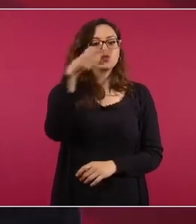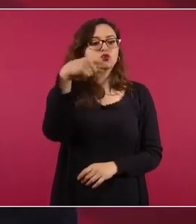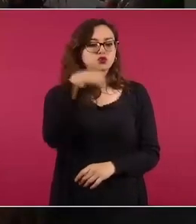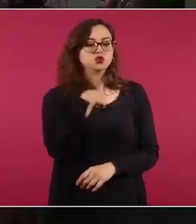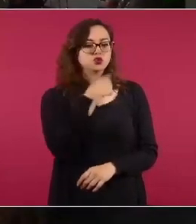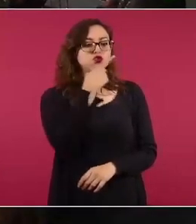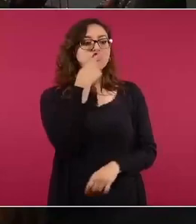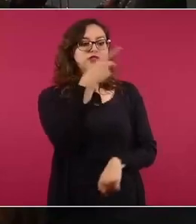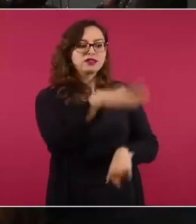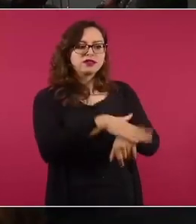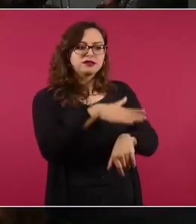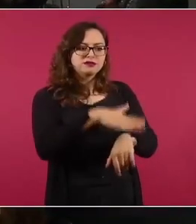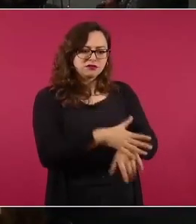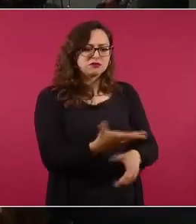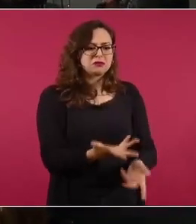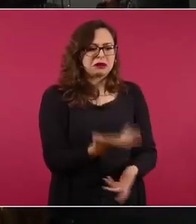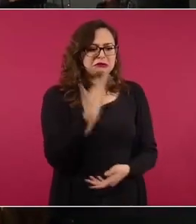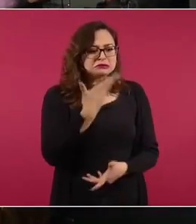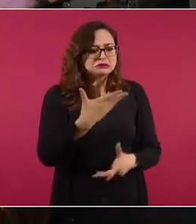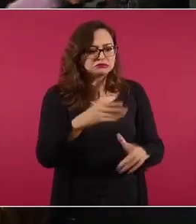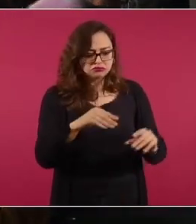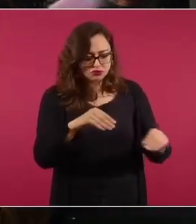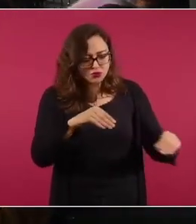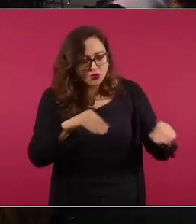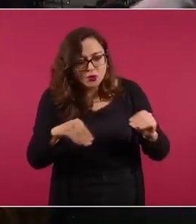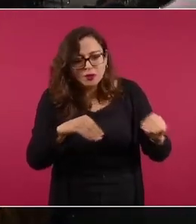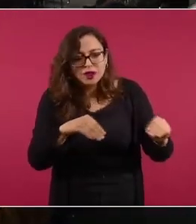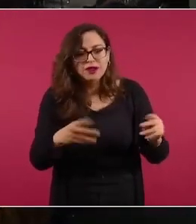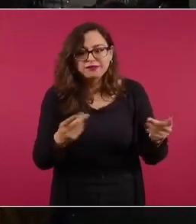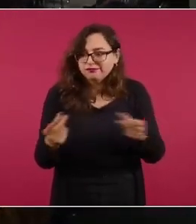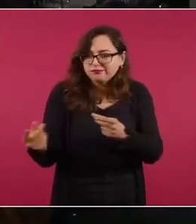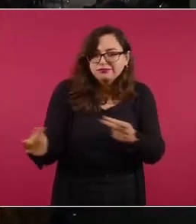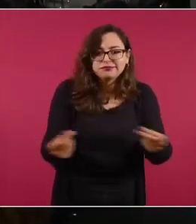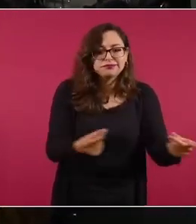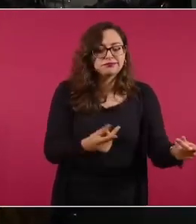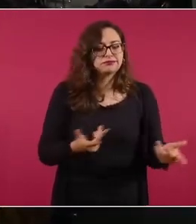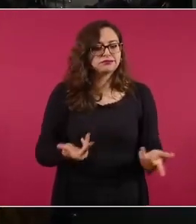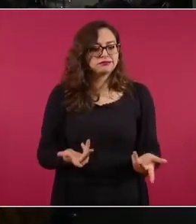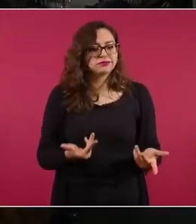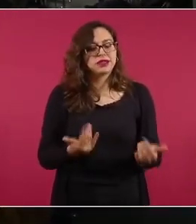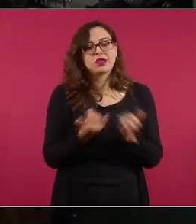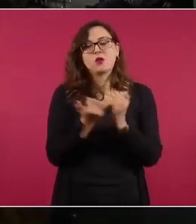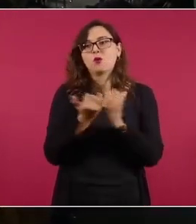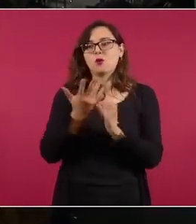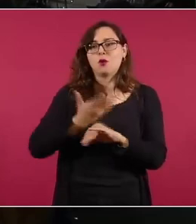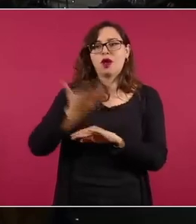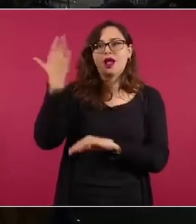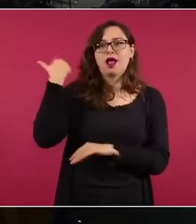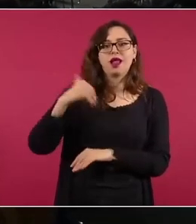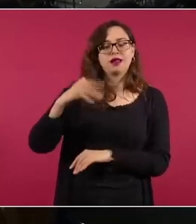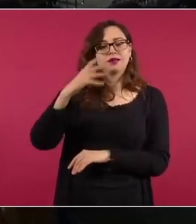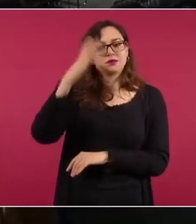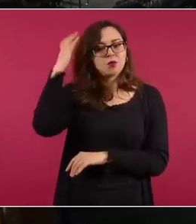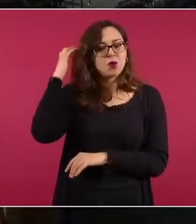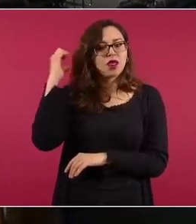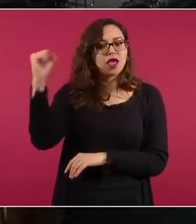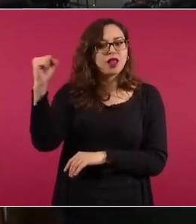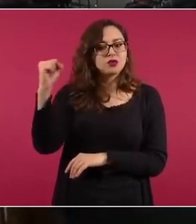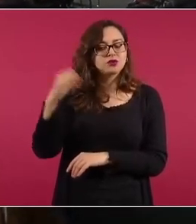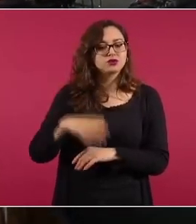el poema de Morelos también de Peixer quiere saber